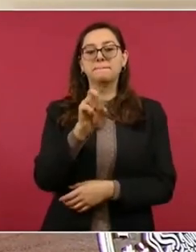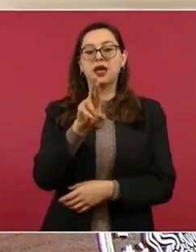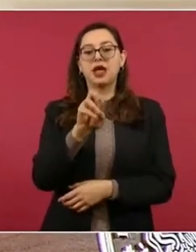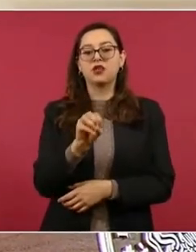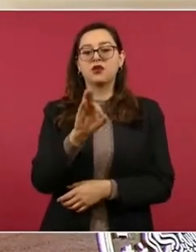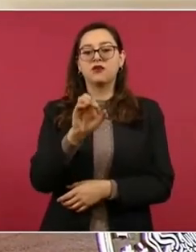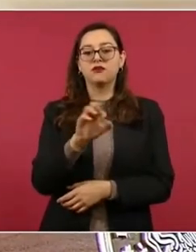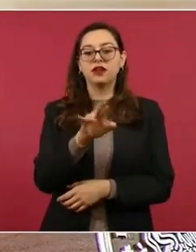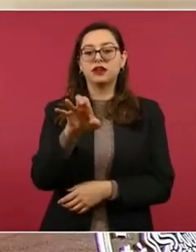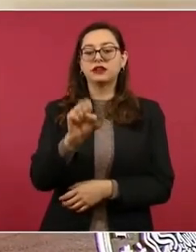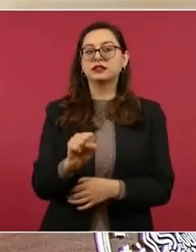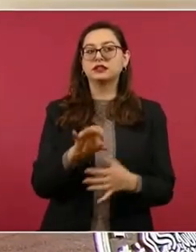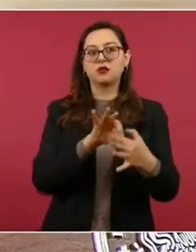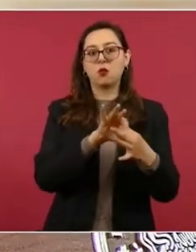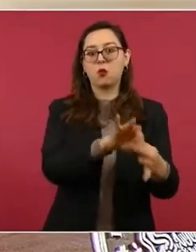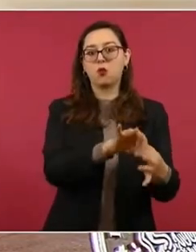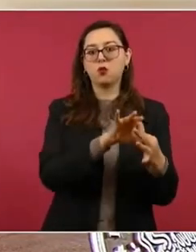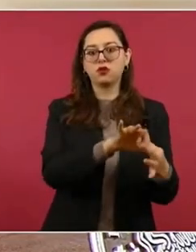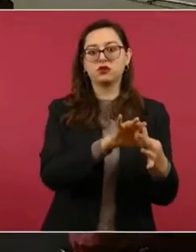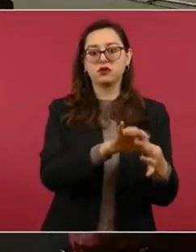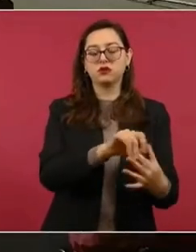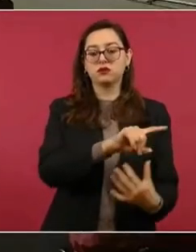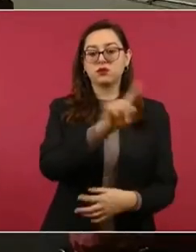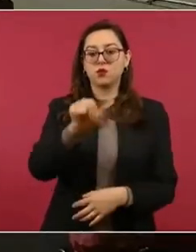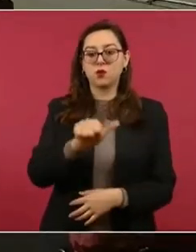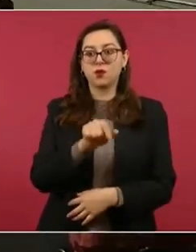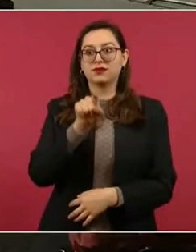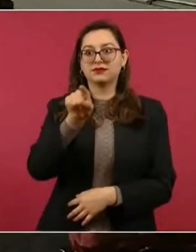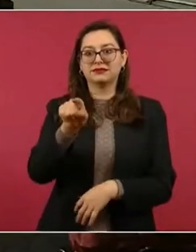ven todo esto